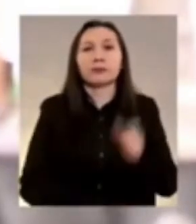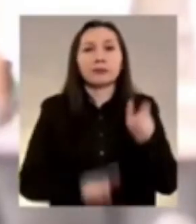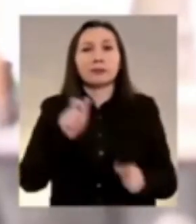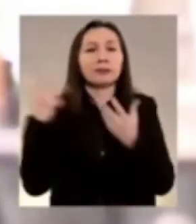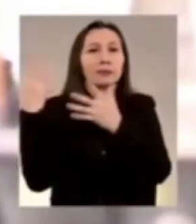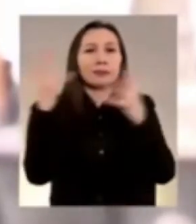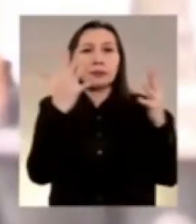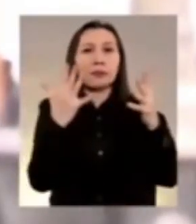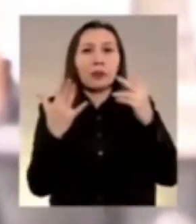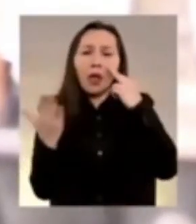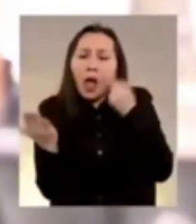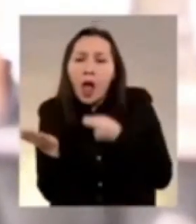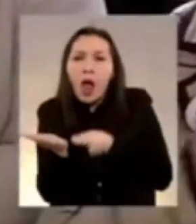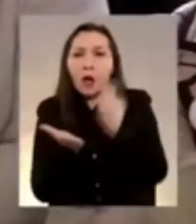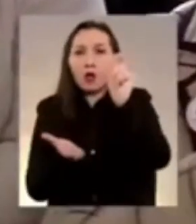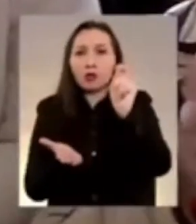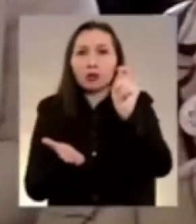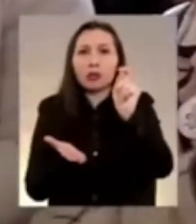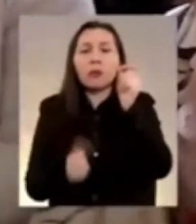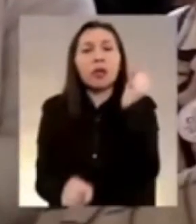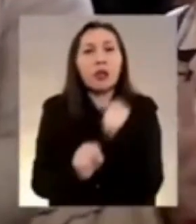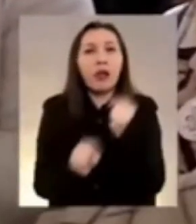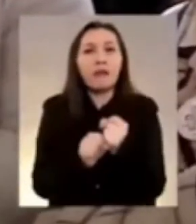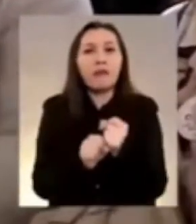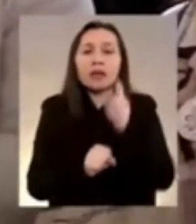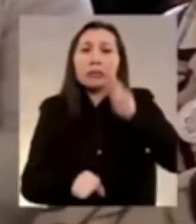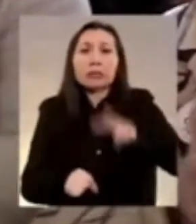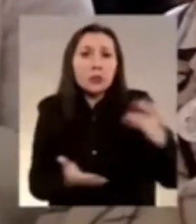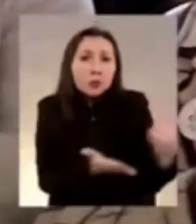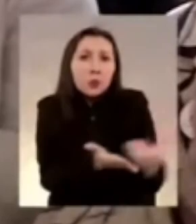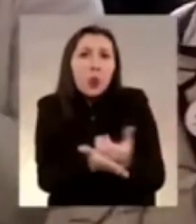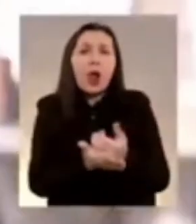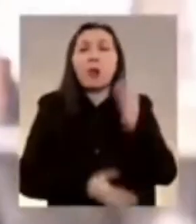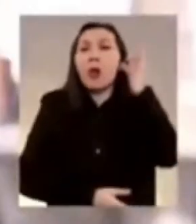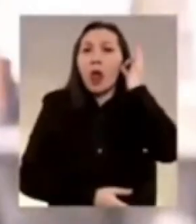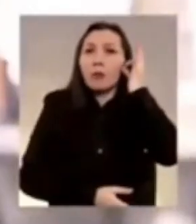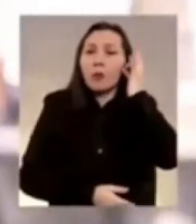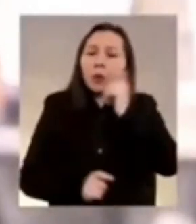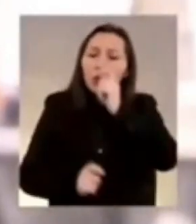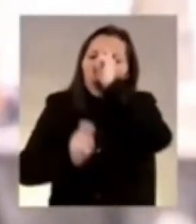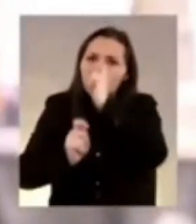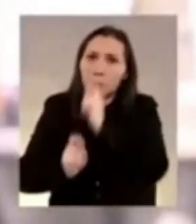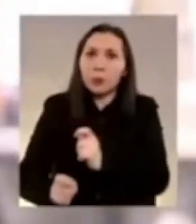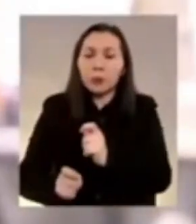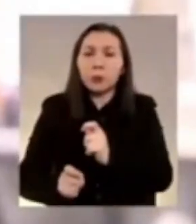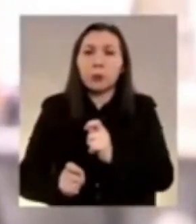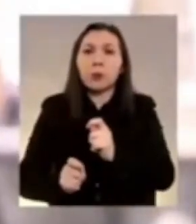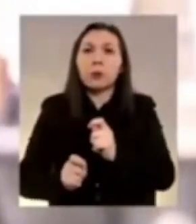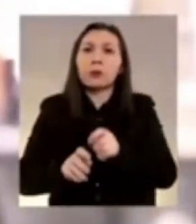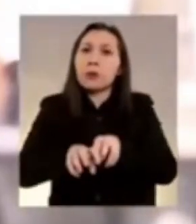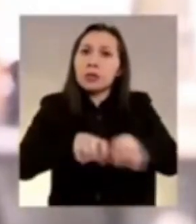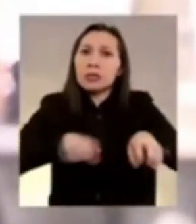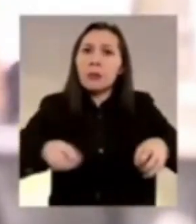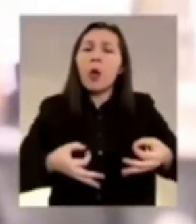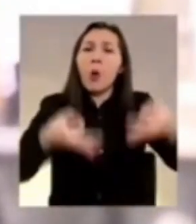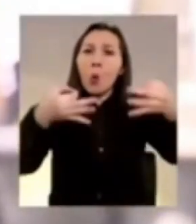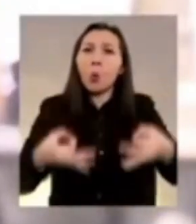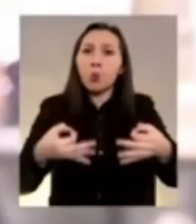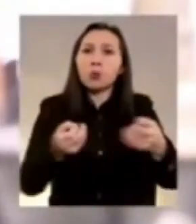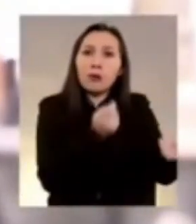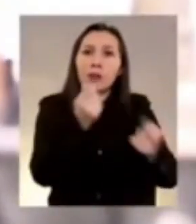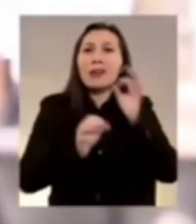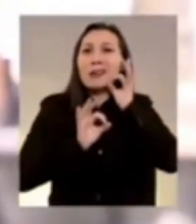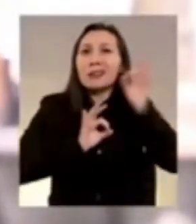de reconocimiento al trabajo no remunerado de las mujeres, de la repartición más justa de la